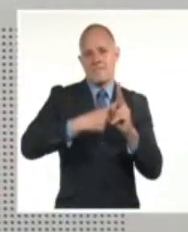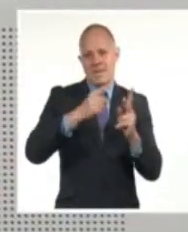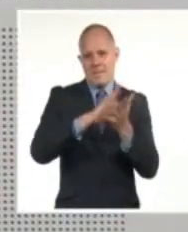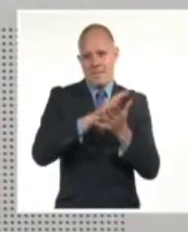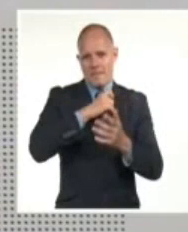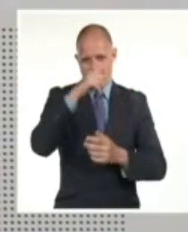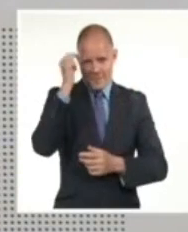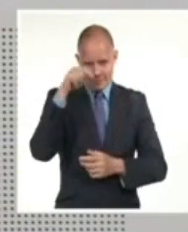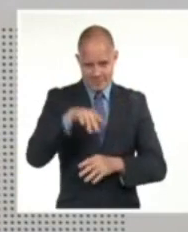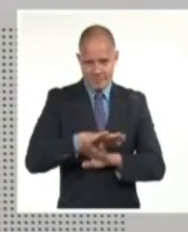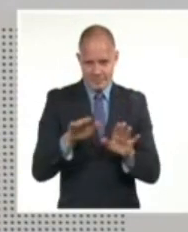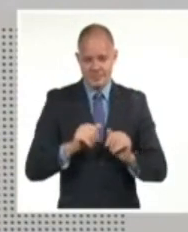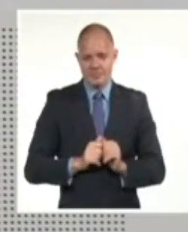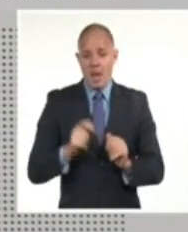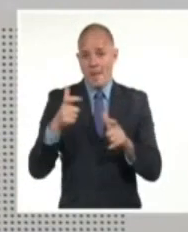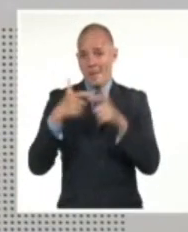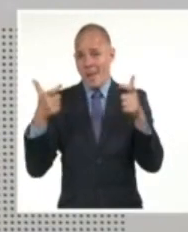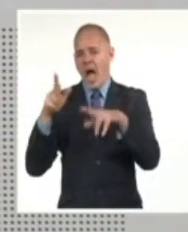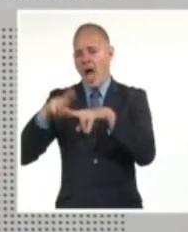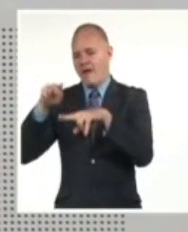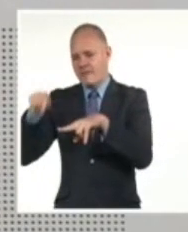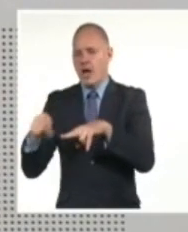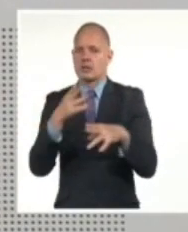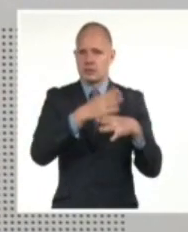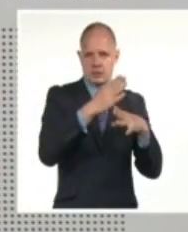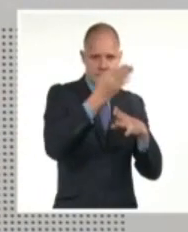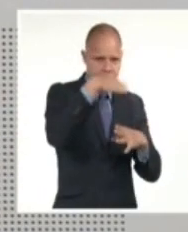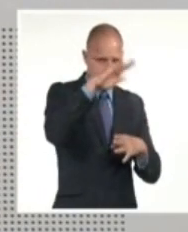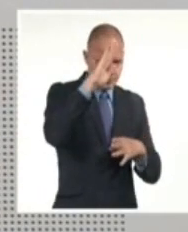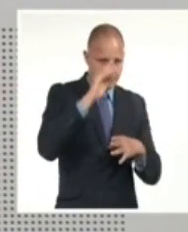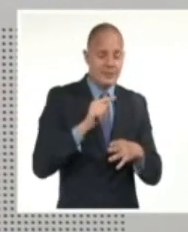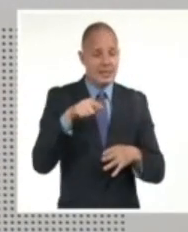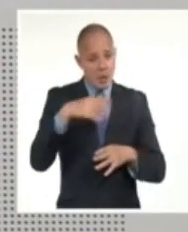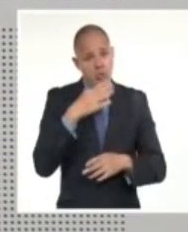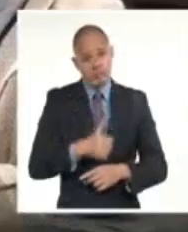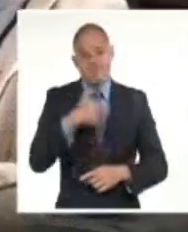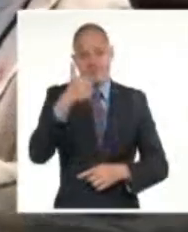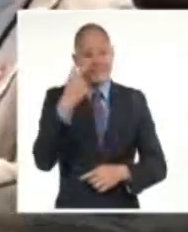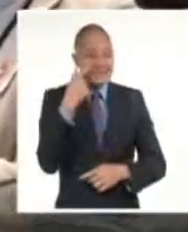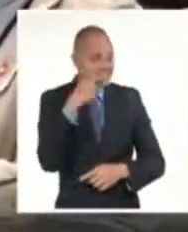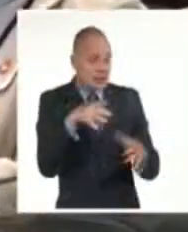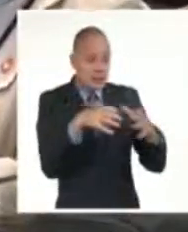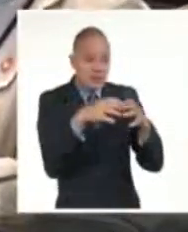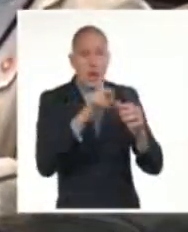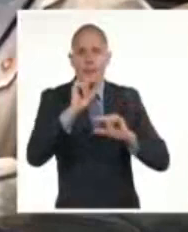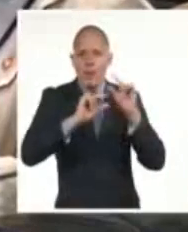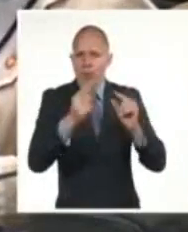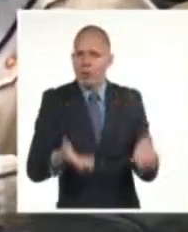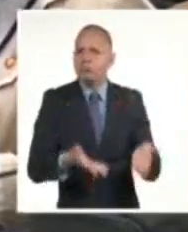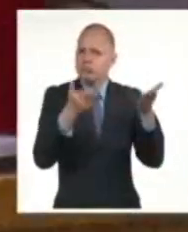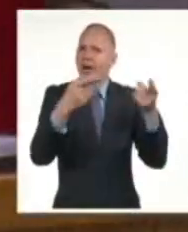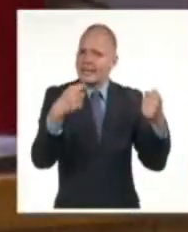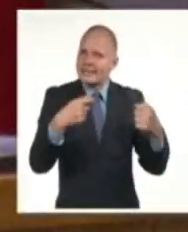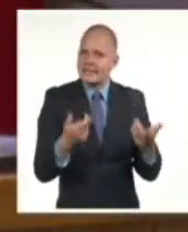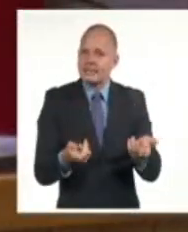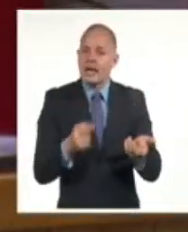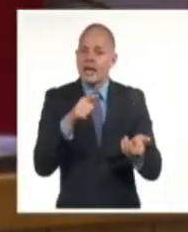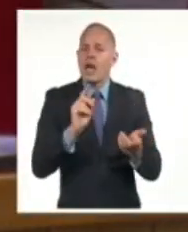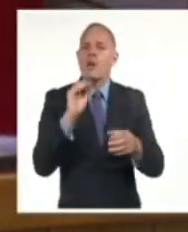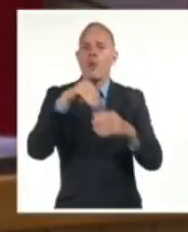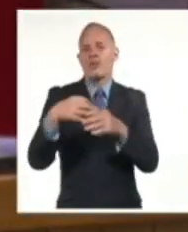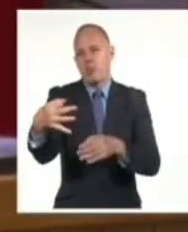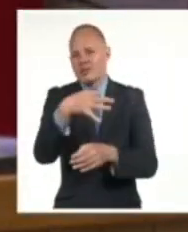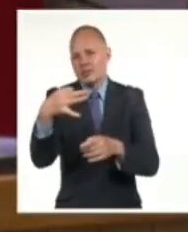insistió en que estas formas de gestión tienen que ser parte de la Estrategia de Desarrollo Municipal. Gil Fernández informó que la